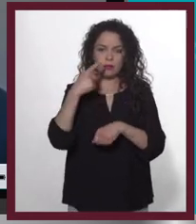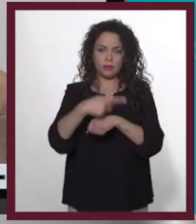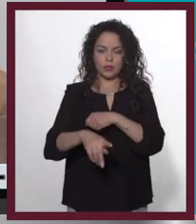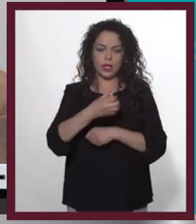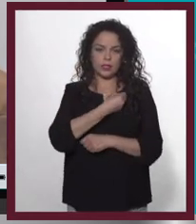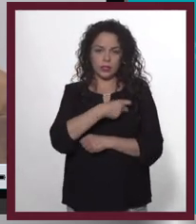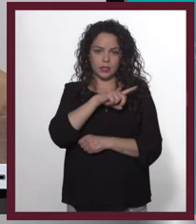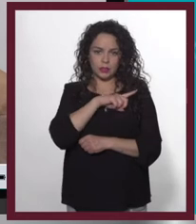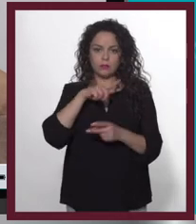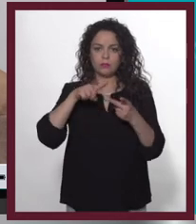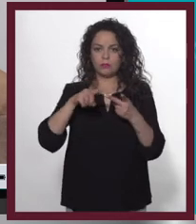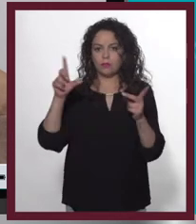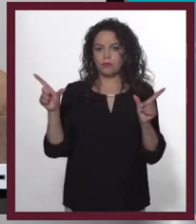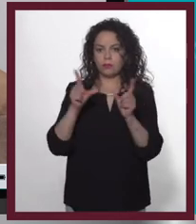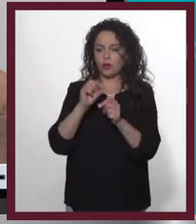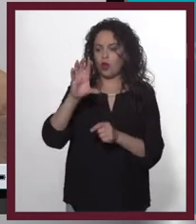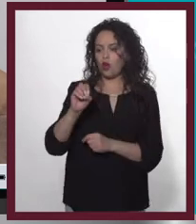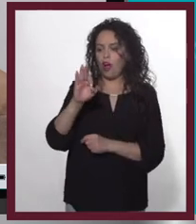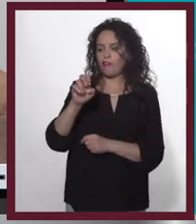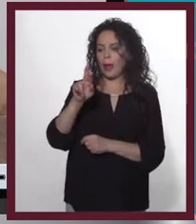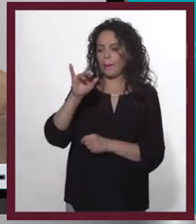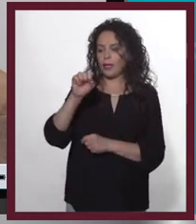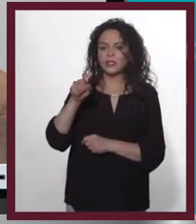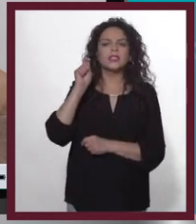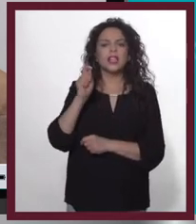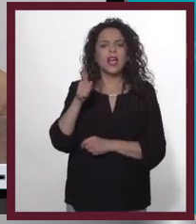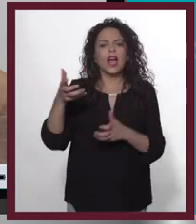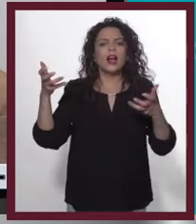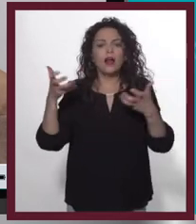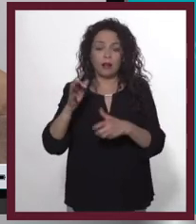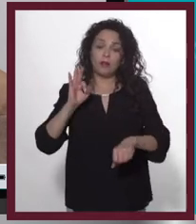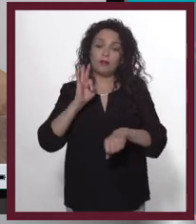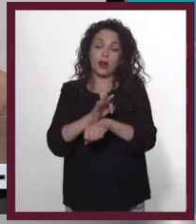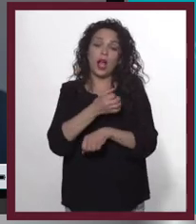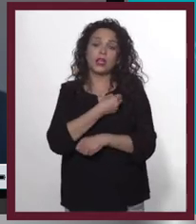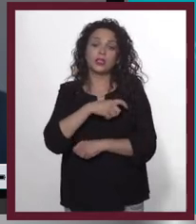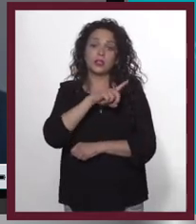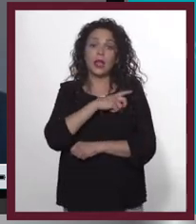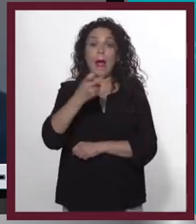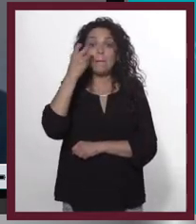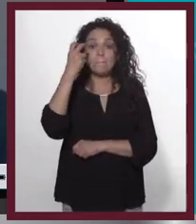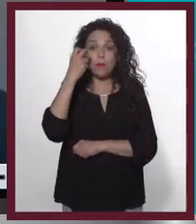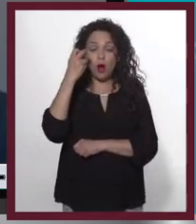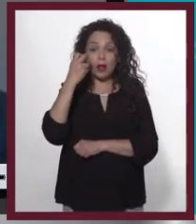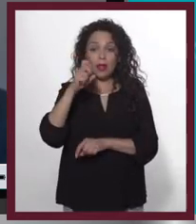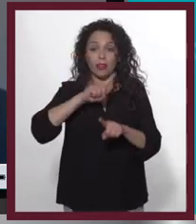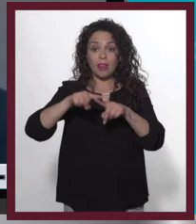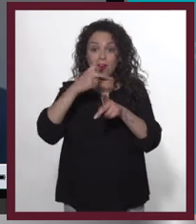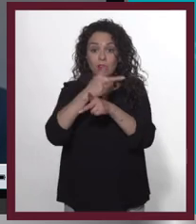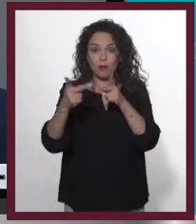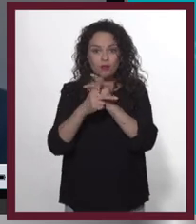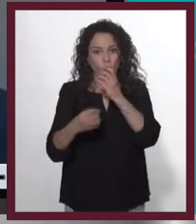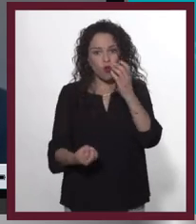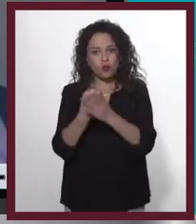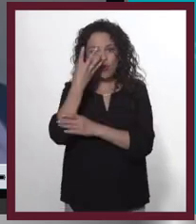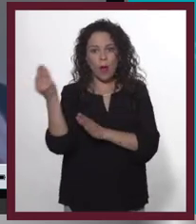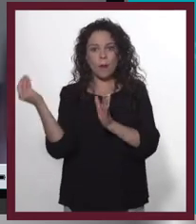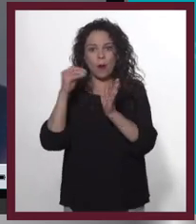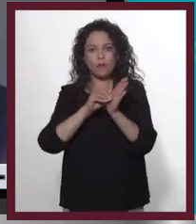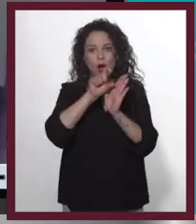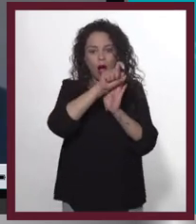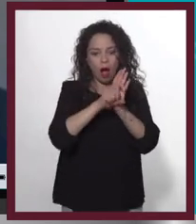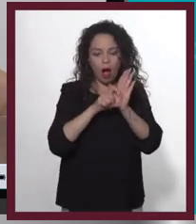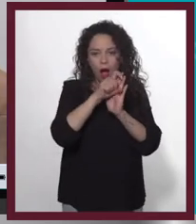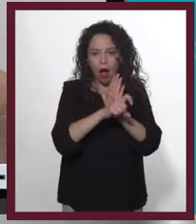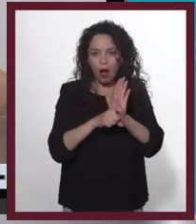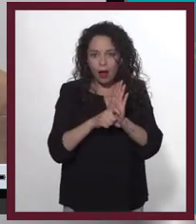es la COFEPRIS. Su misión es protegernos, proteger nuestra salud. Por eso tenemos los etiquetados, estos etiquetados nuevos que